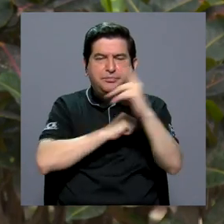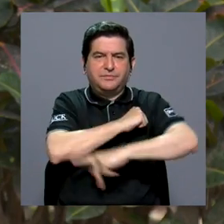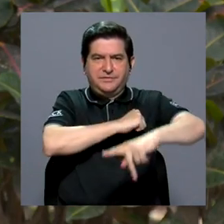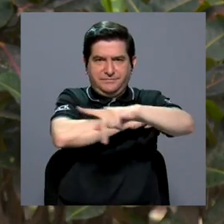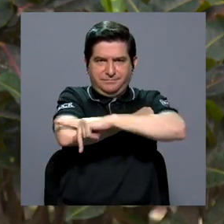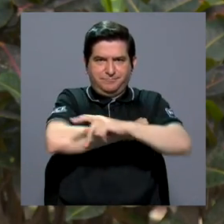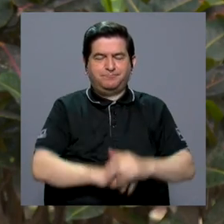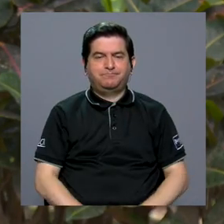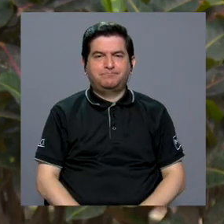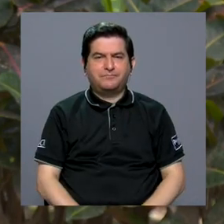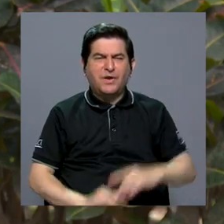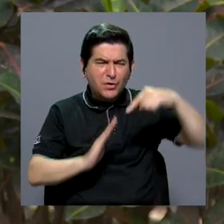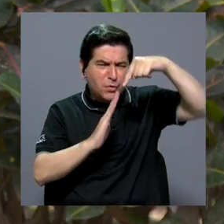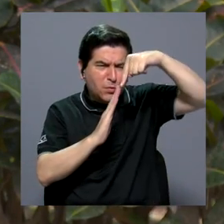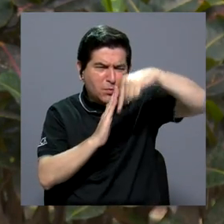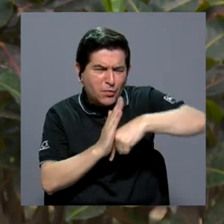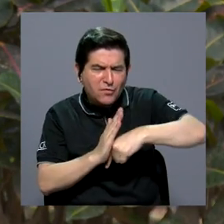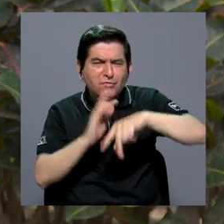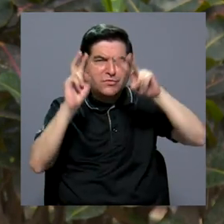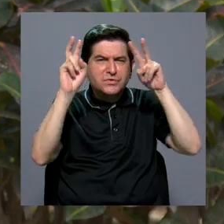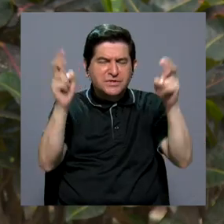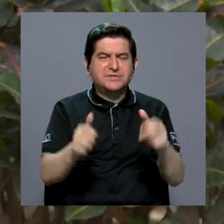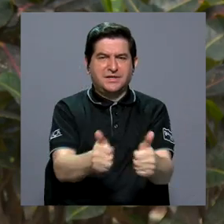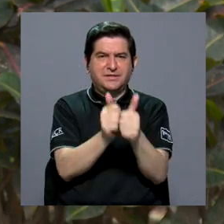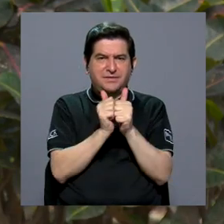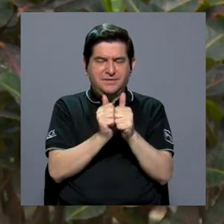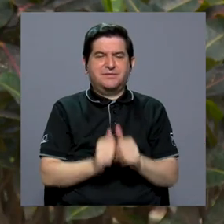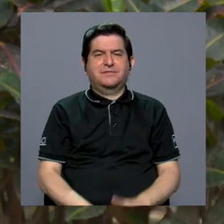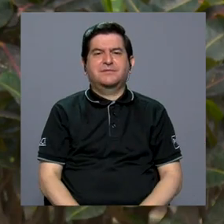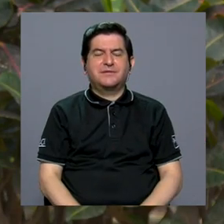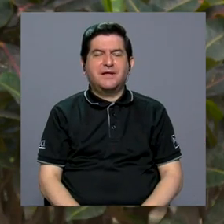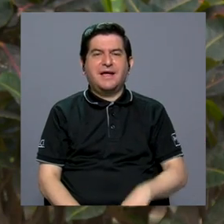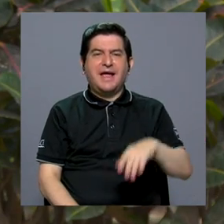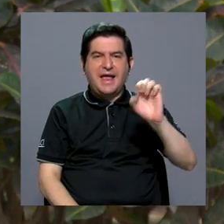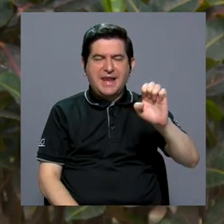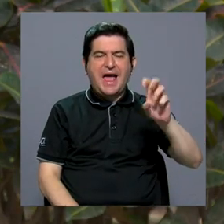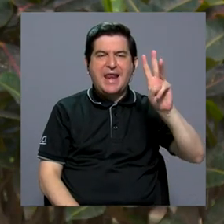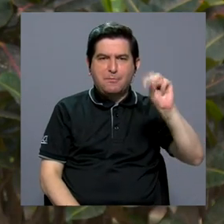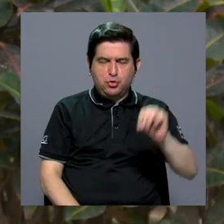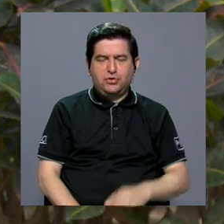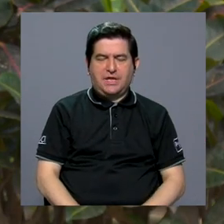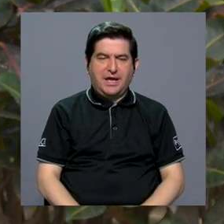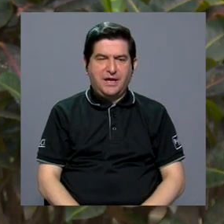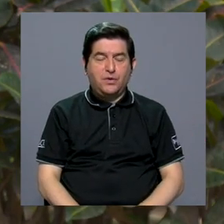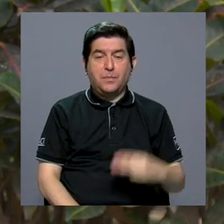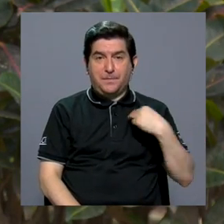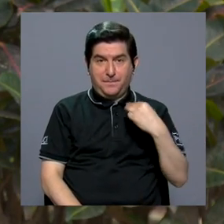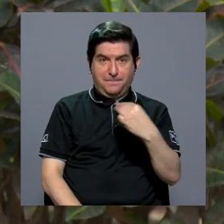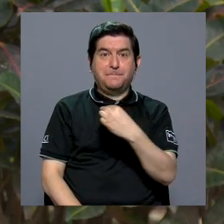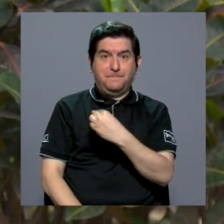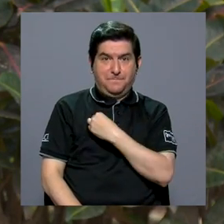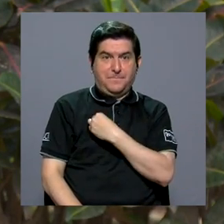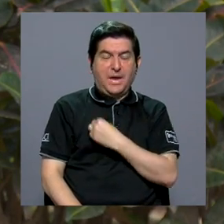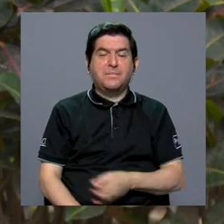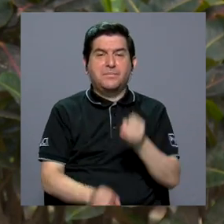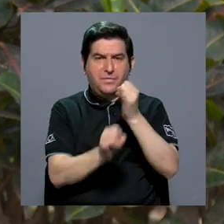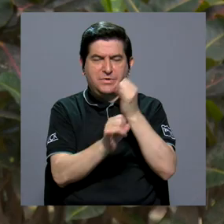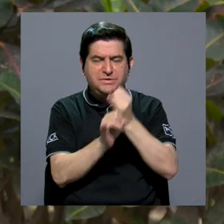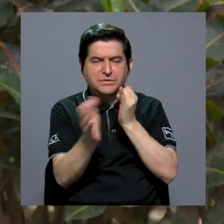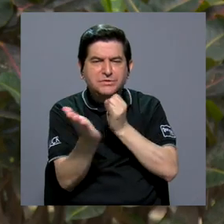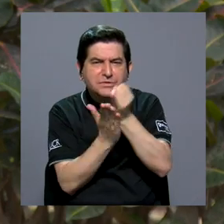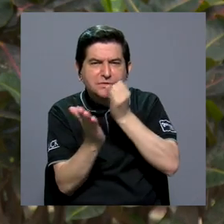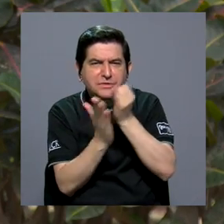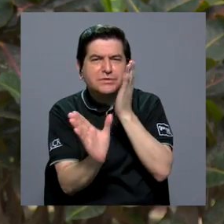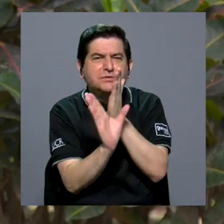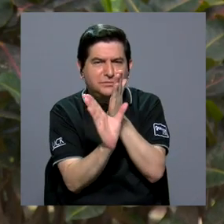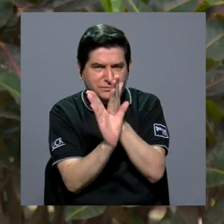en nuestro país. Para profundizar sobre este tema me acompaña doña Eliana Montero, ella es miembro del Instituto de